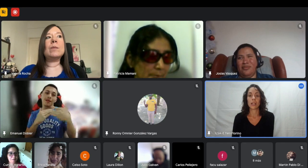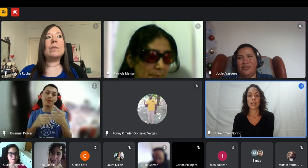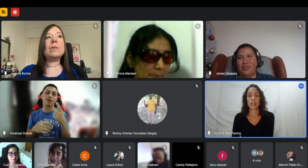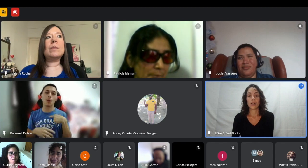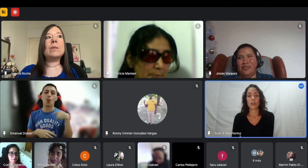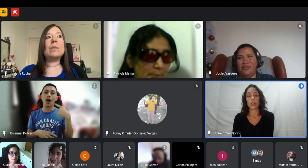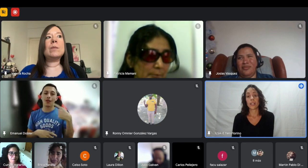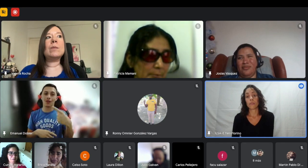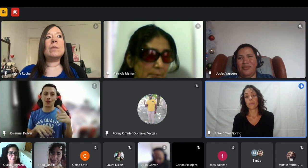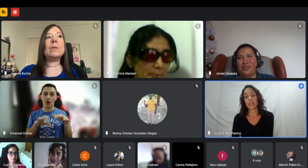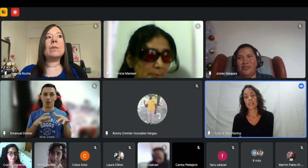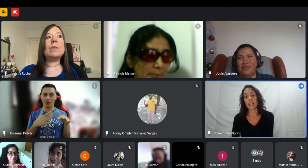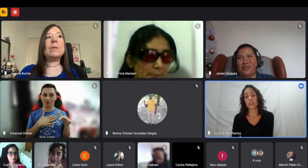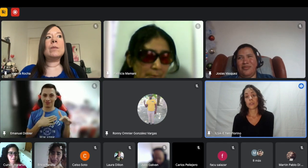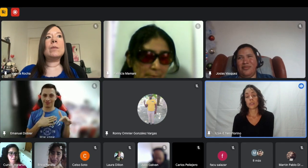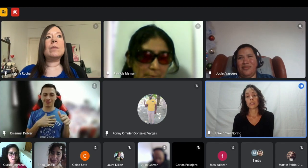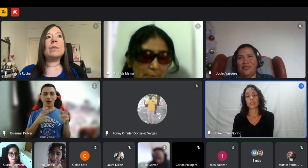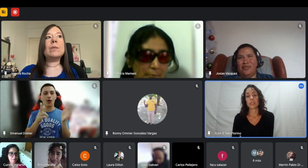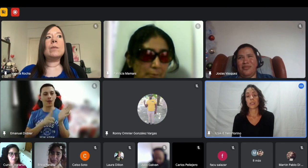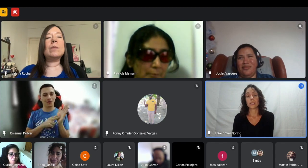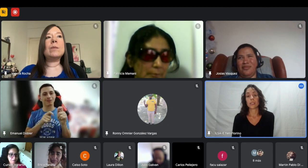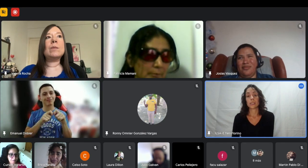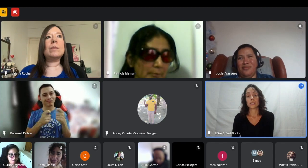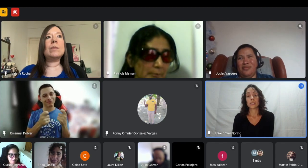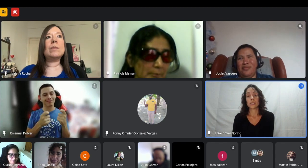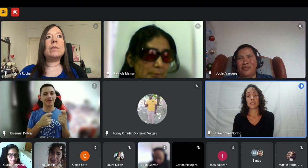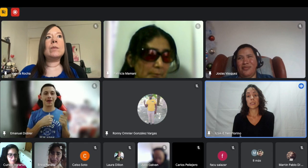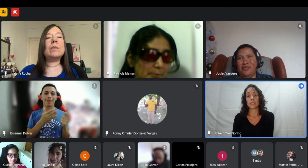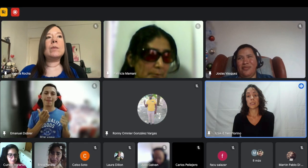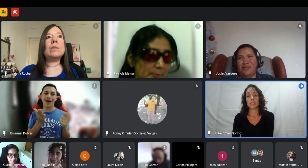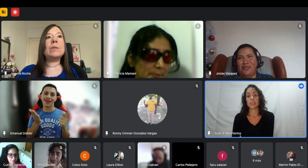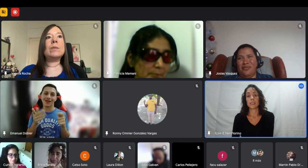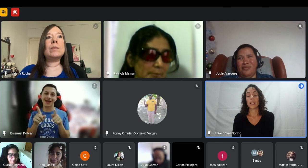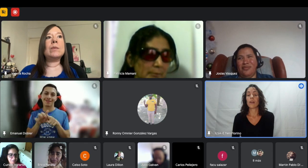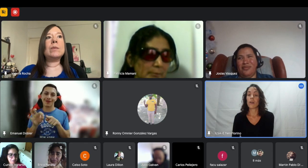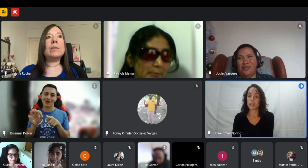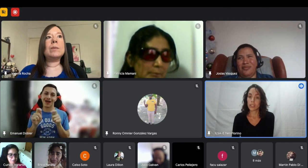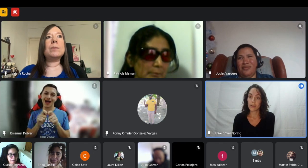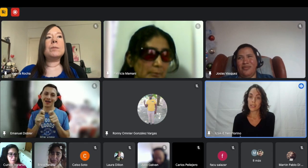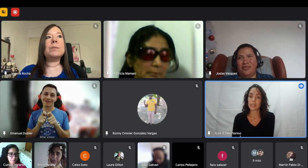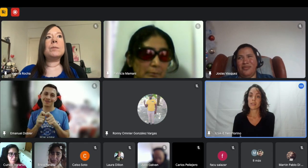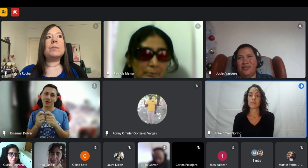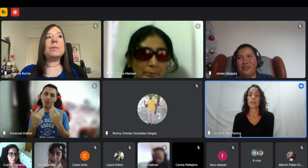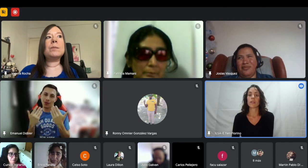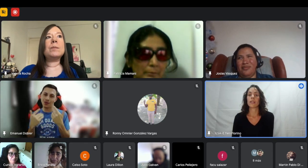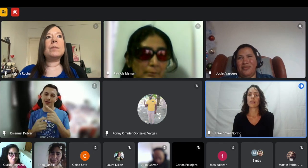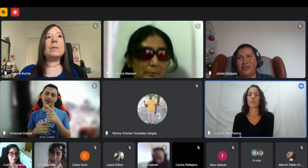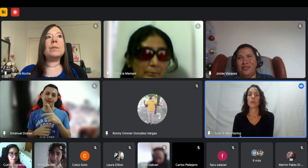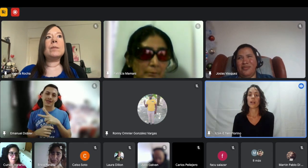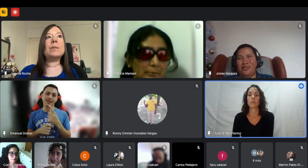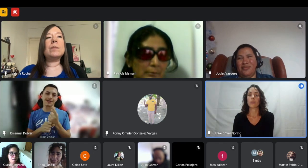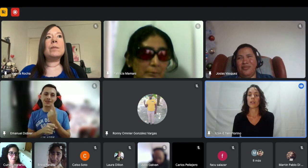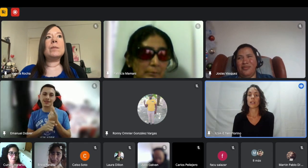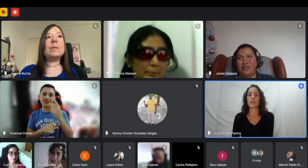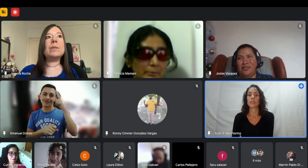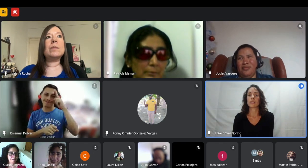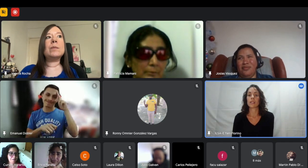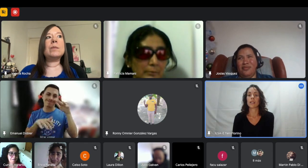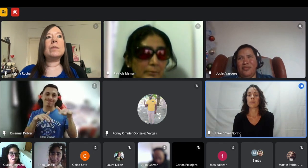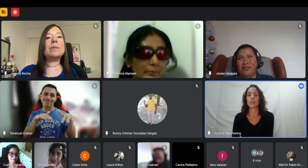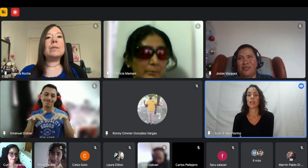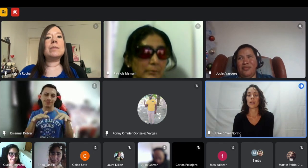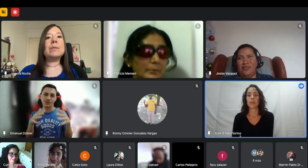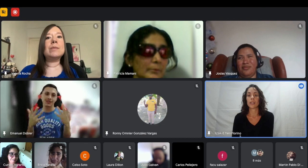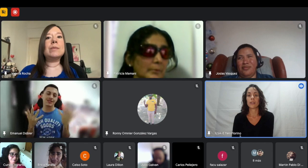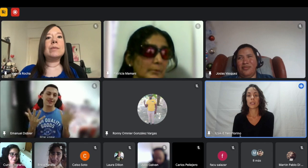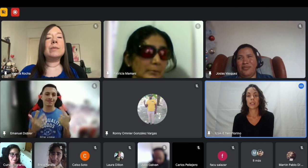hermano con los años fue pasando y él otra vez se fue rompió la computadora entonces